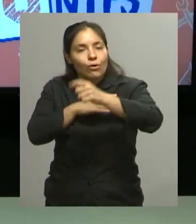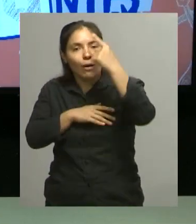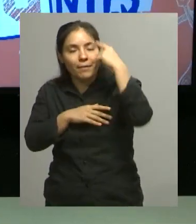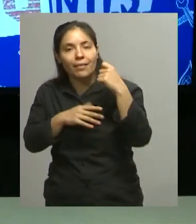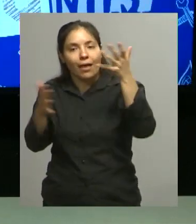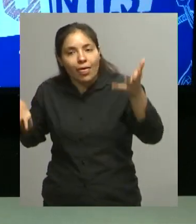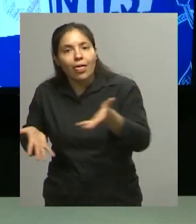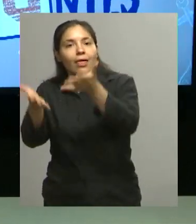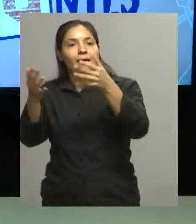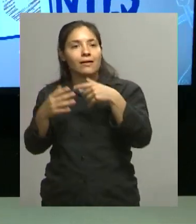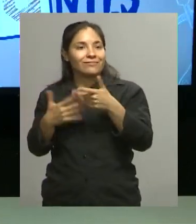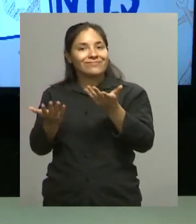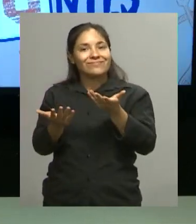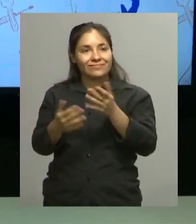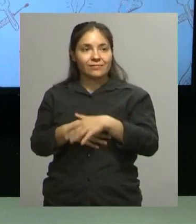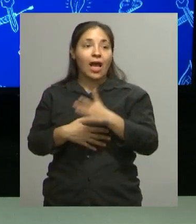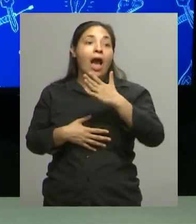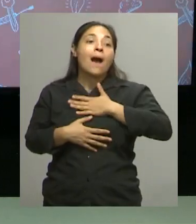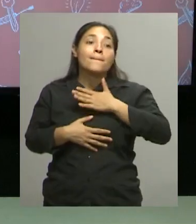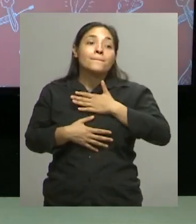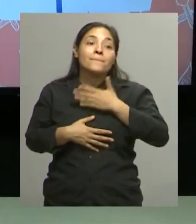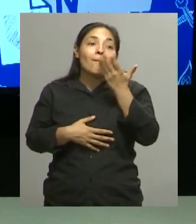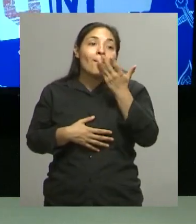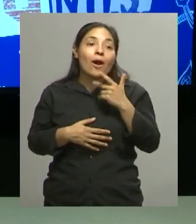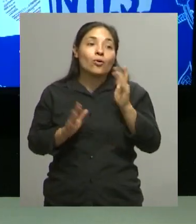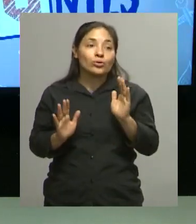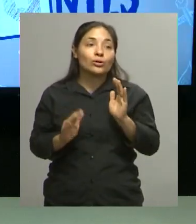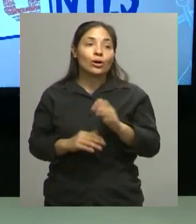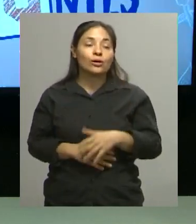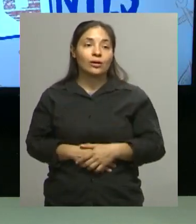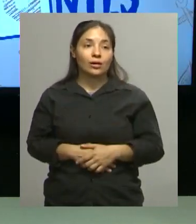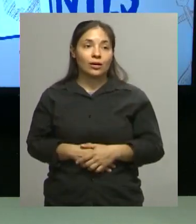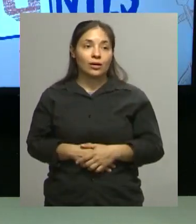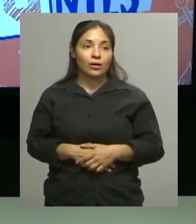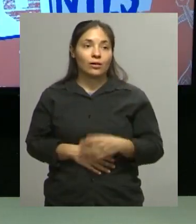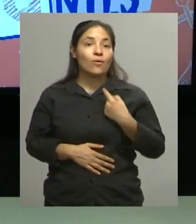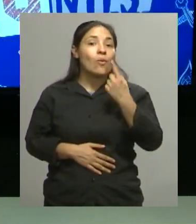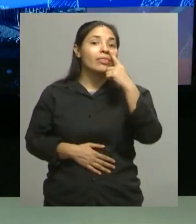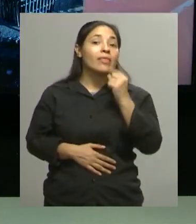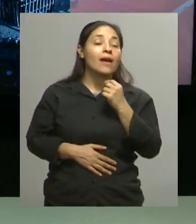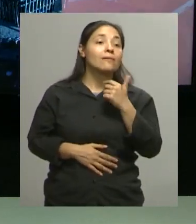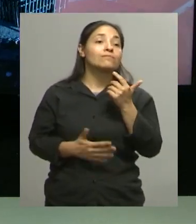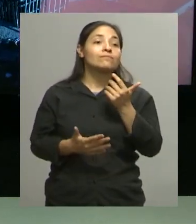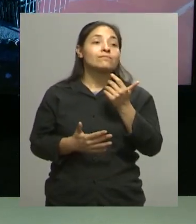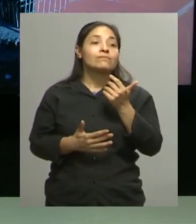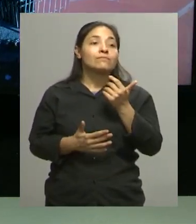A mí lo que me gustó Es que un día estábamos con